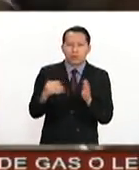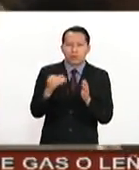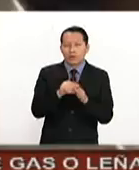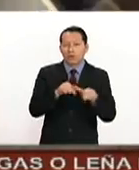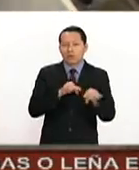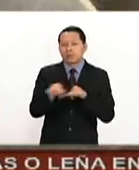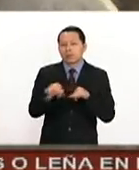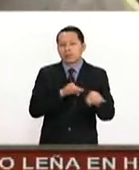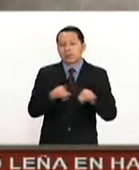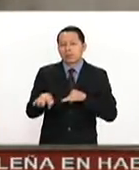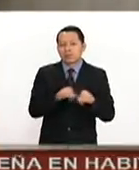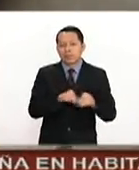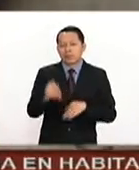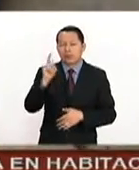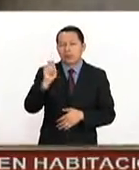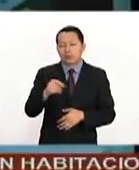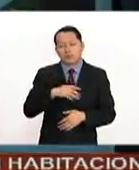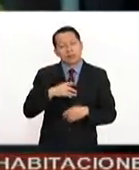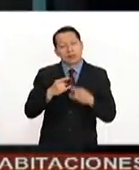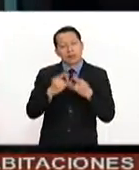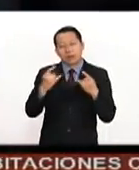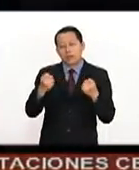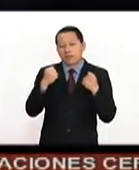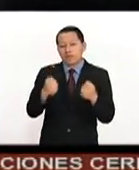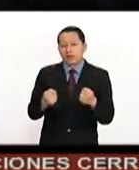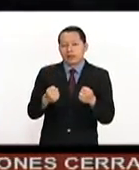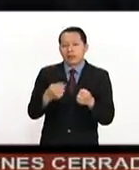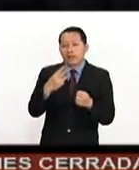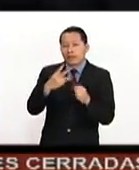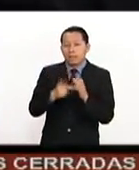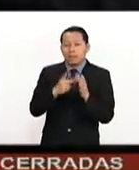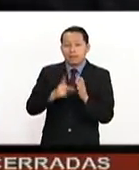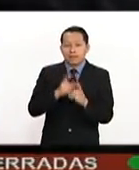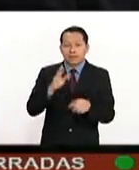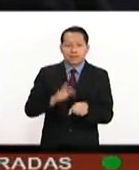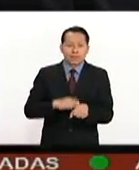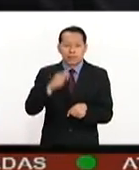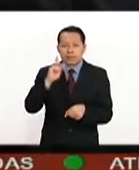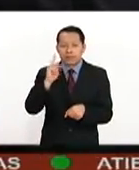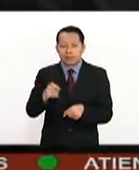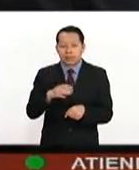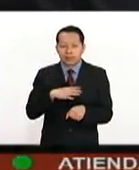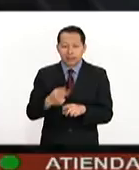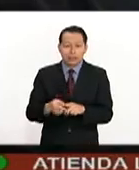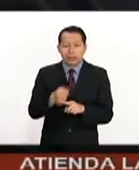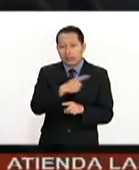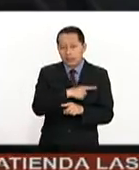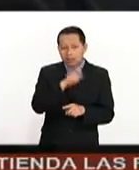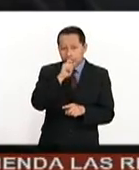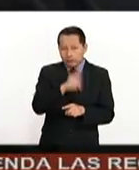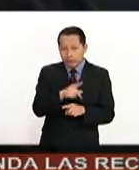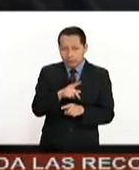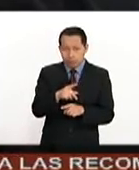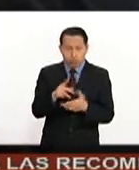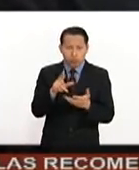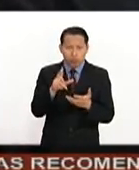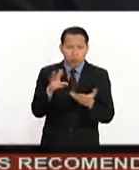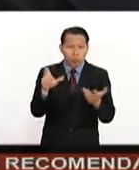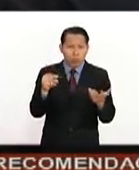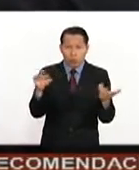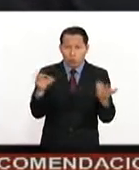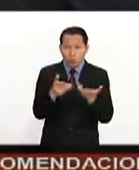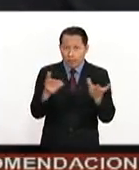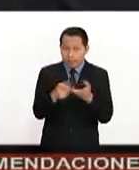empleos. Esta es una cifra histórica, es tres veces más lo generado en el sexenio anterior y nunca se había generado una